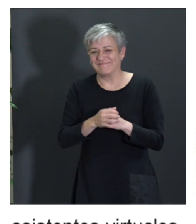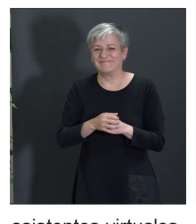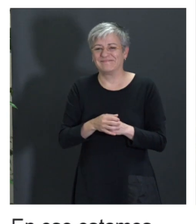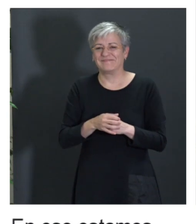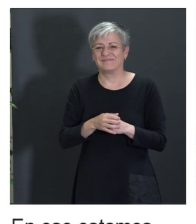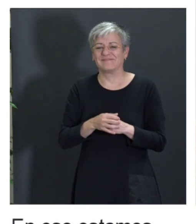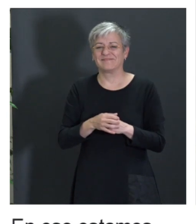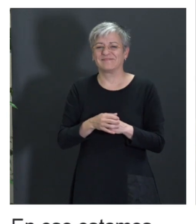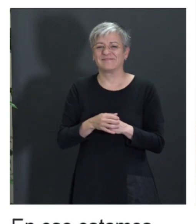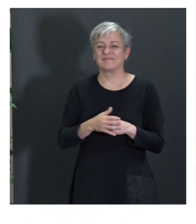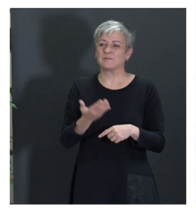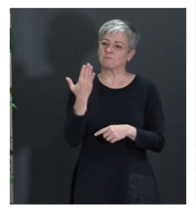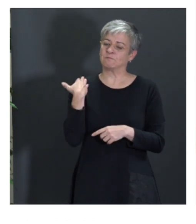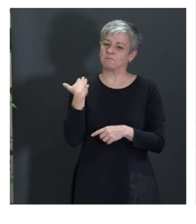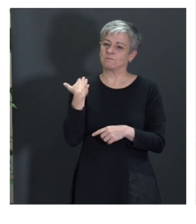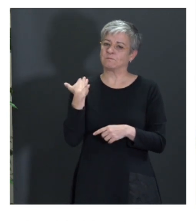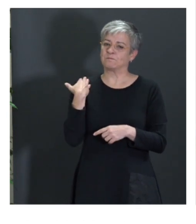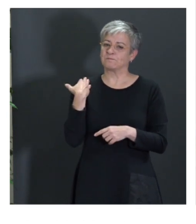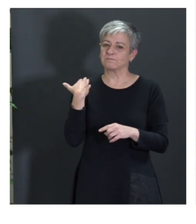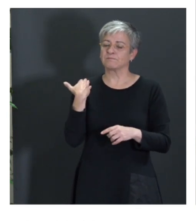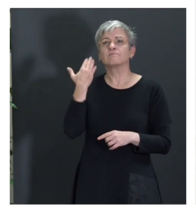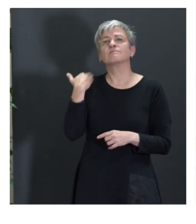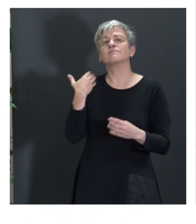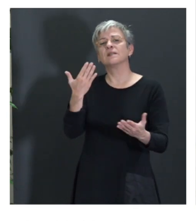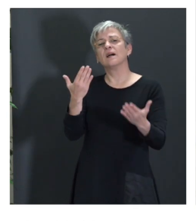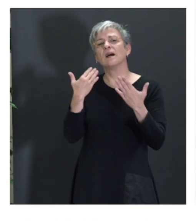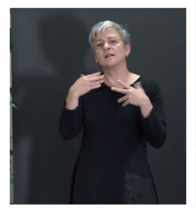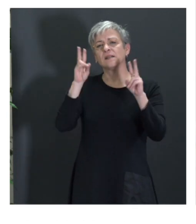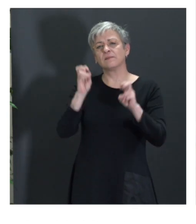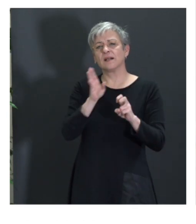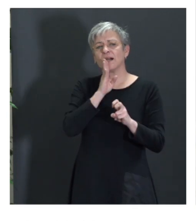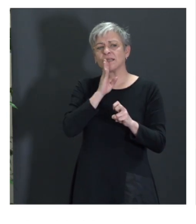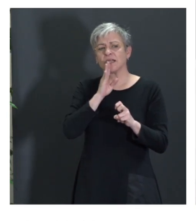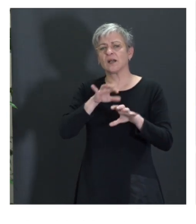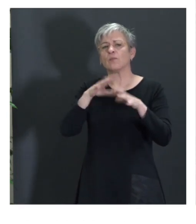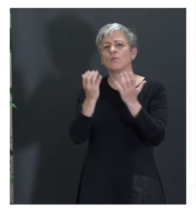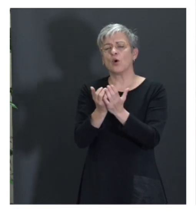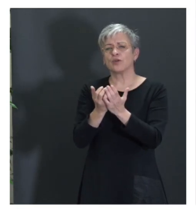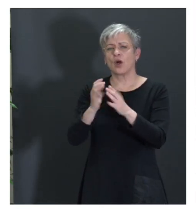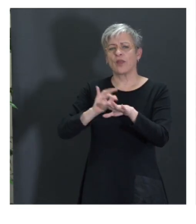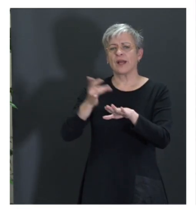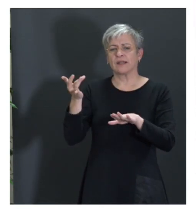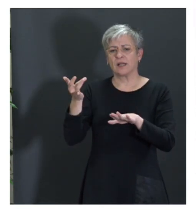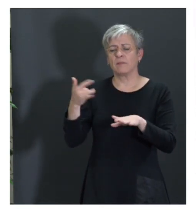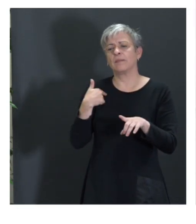Pues, claro, hablábamos antes, ¿no?, de la importancia que tiene el mundo digital para comunicar a las personas, o incluso para